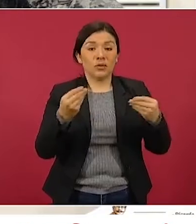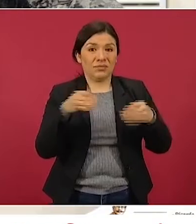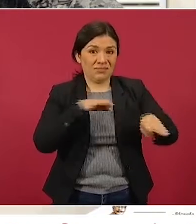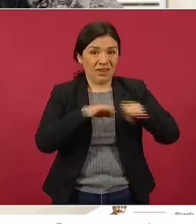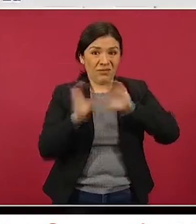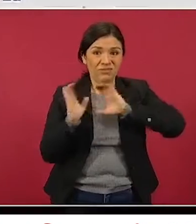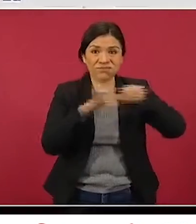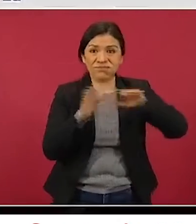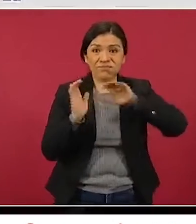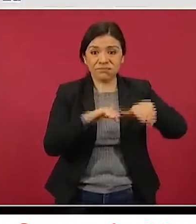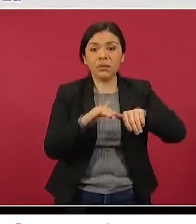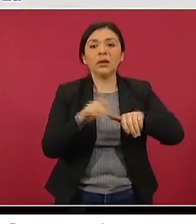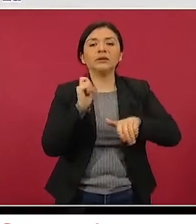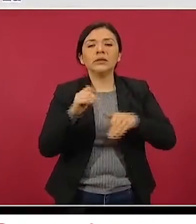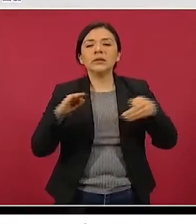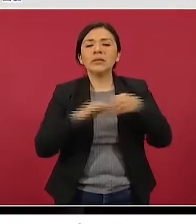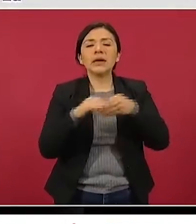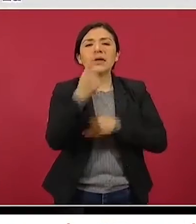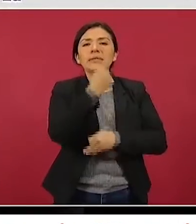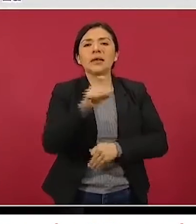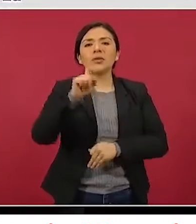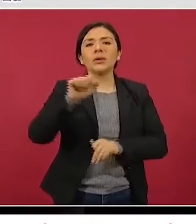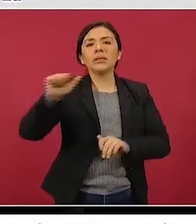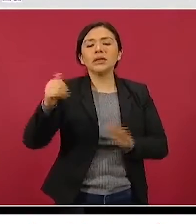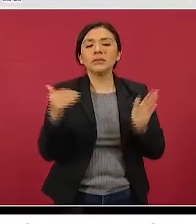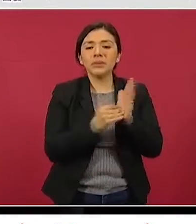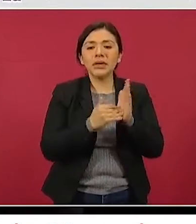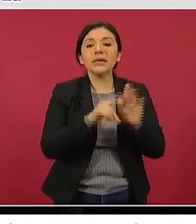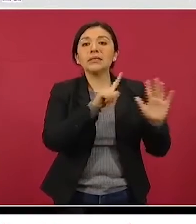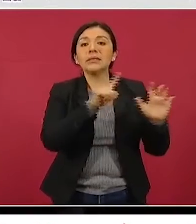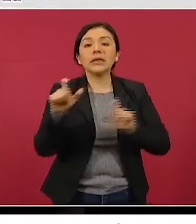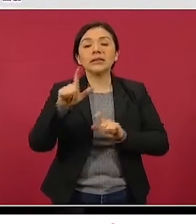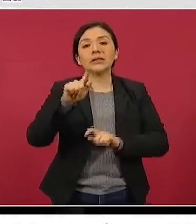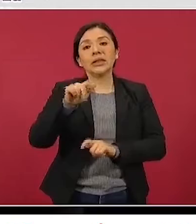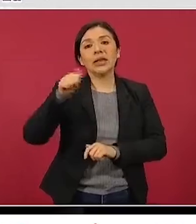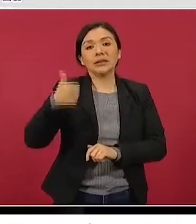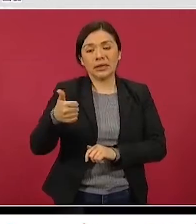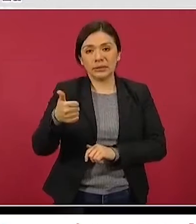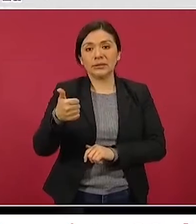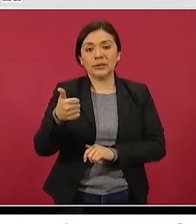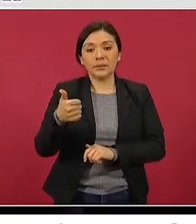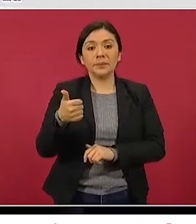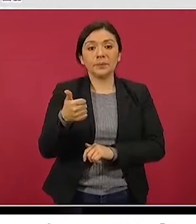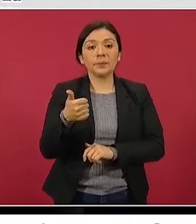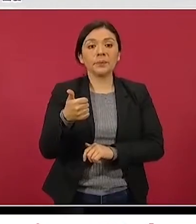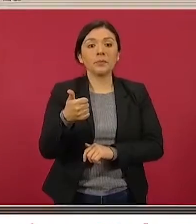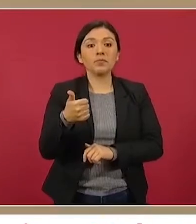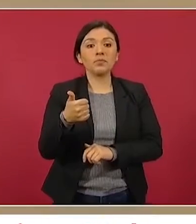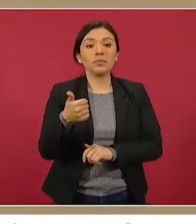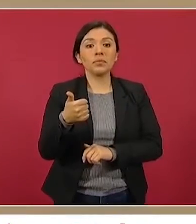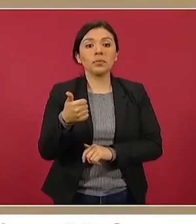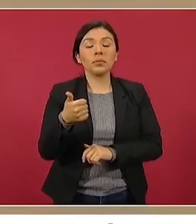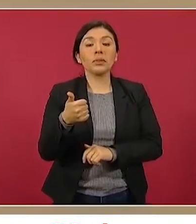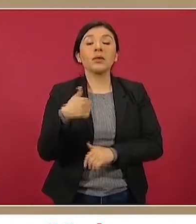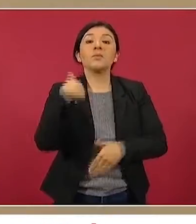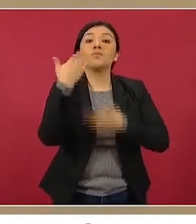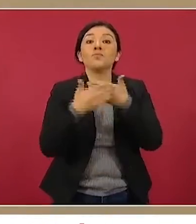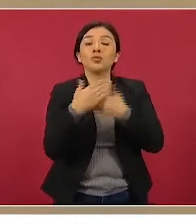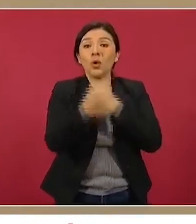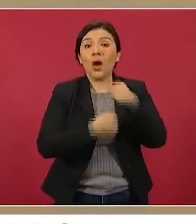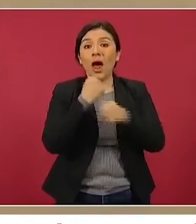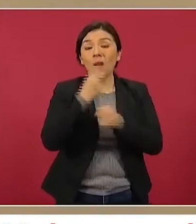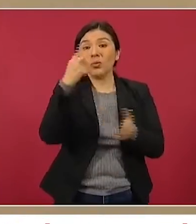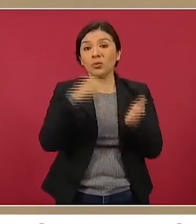de 126 mil 776 y el próximo año